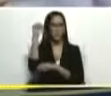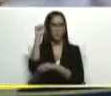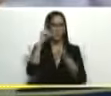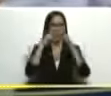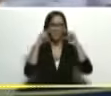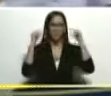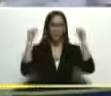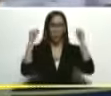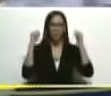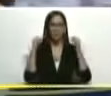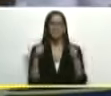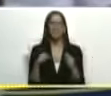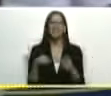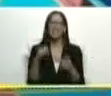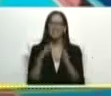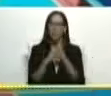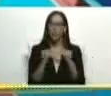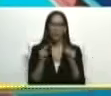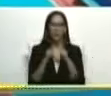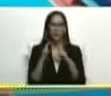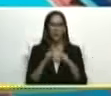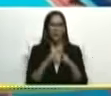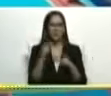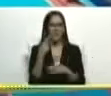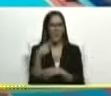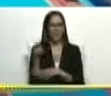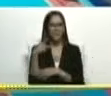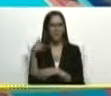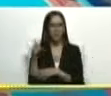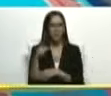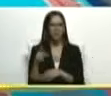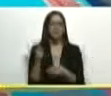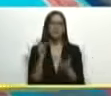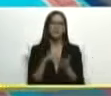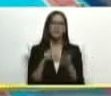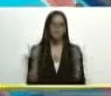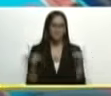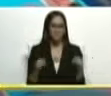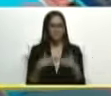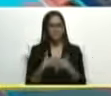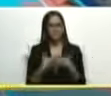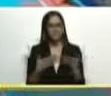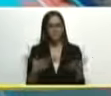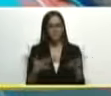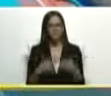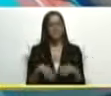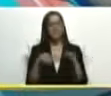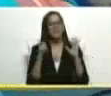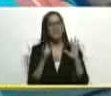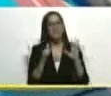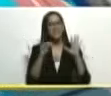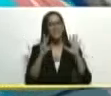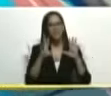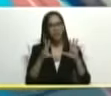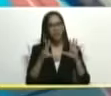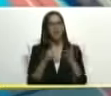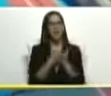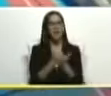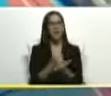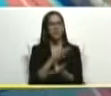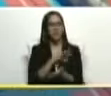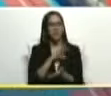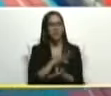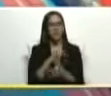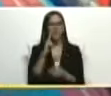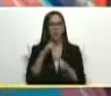en Caracas que ya la conocen en todas las parroquias vinimos aquí a entregar 68 ayudas sociales